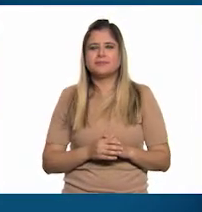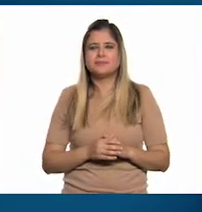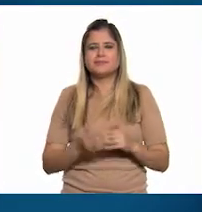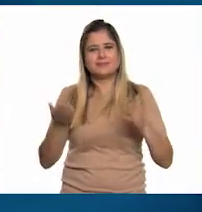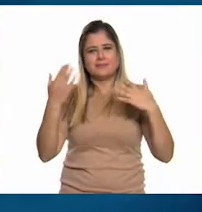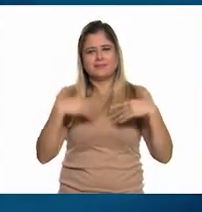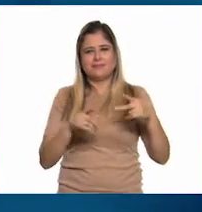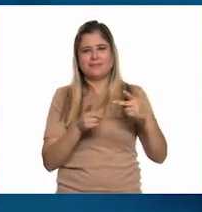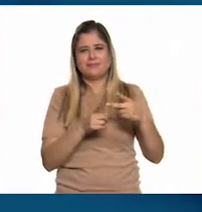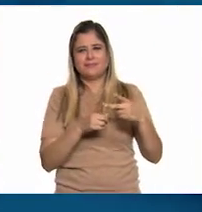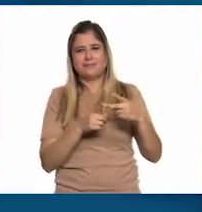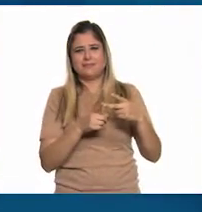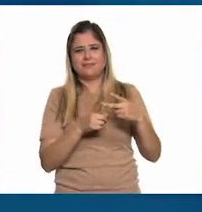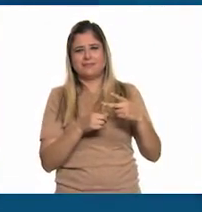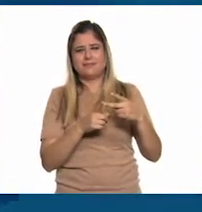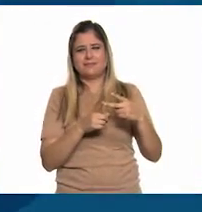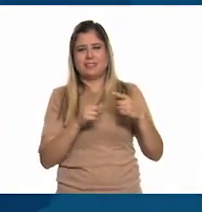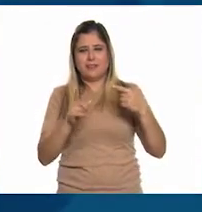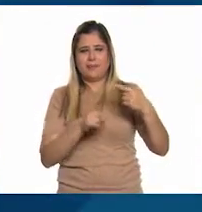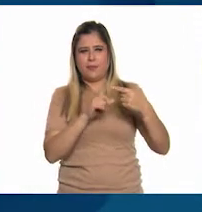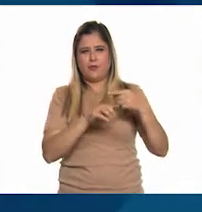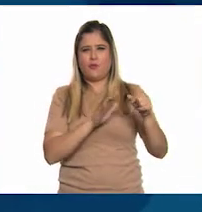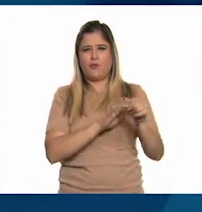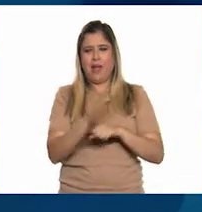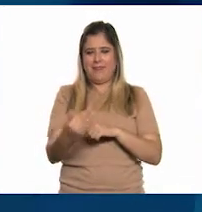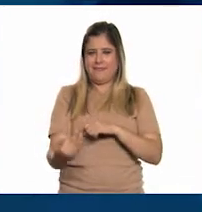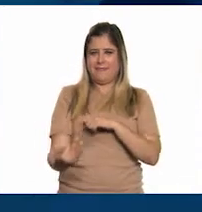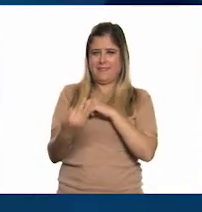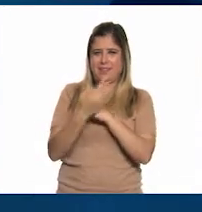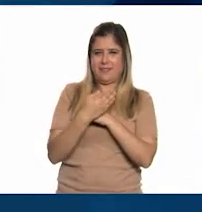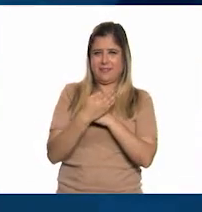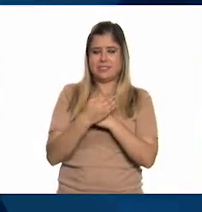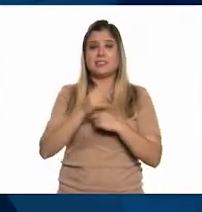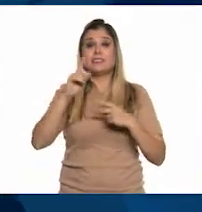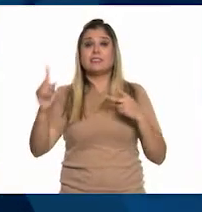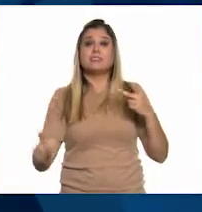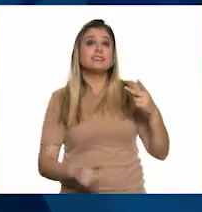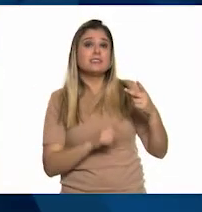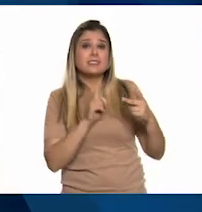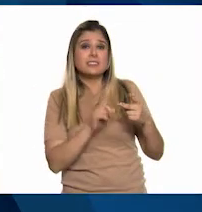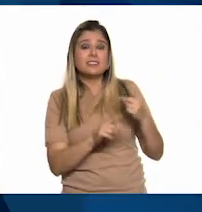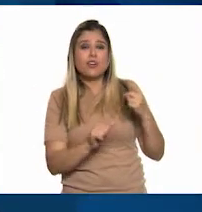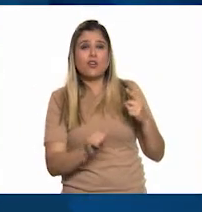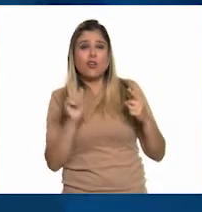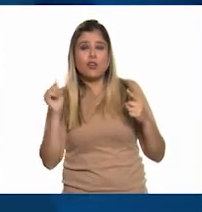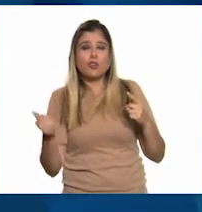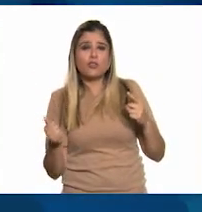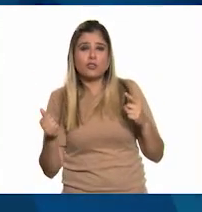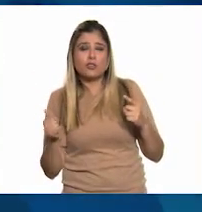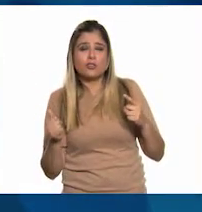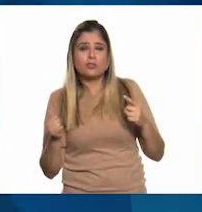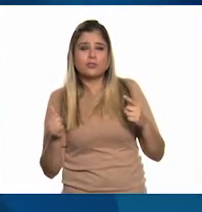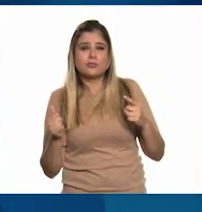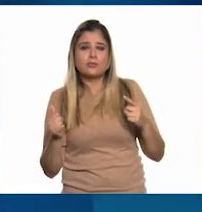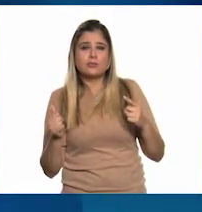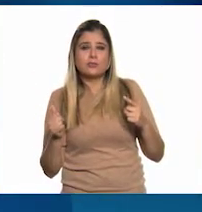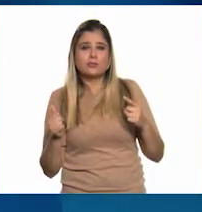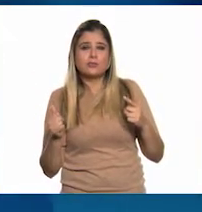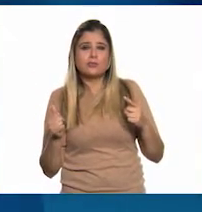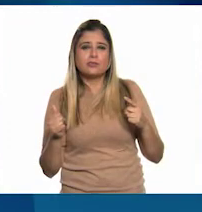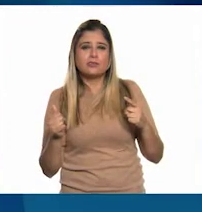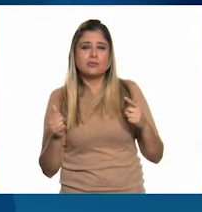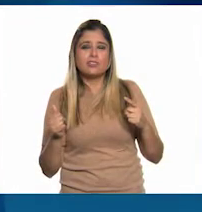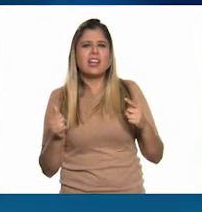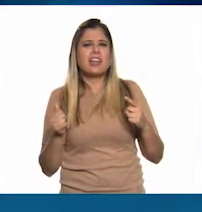de... Sí, la primera es ¿cuáles son los beneficios? Y la siguiente sería... La